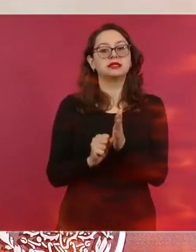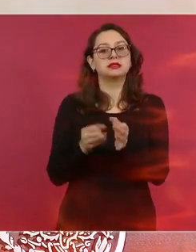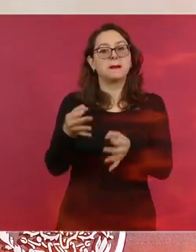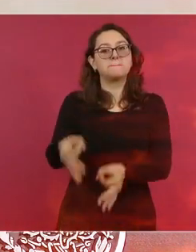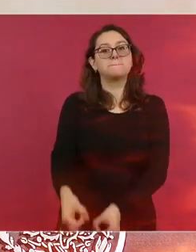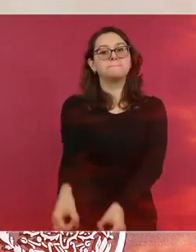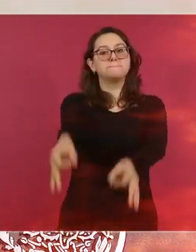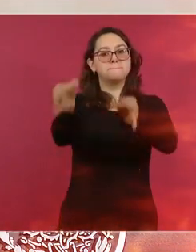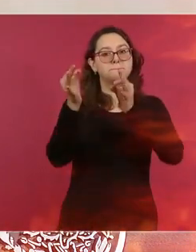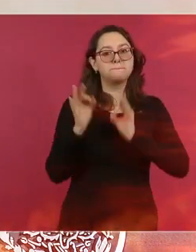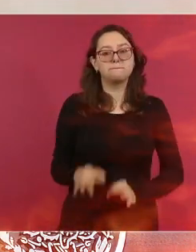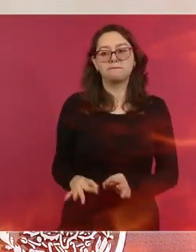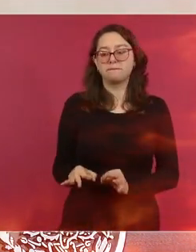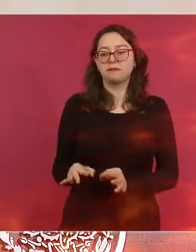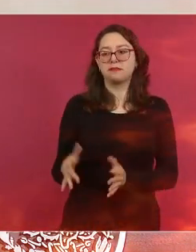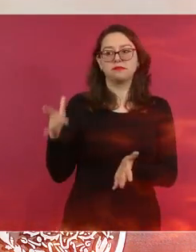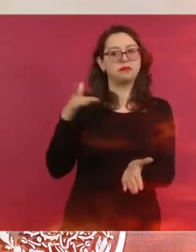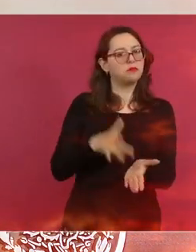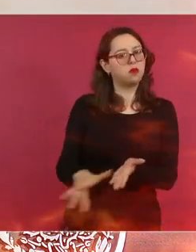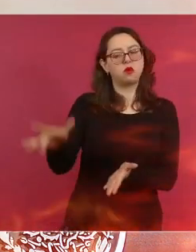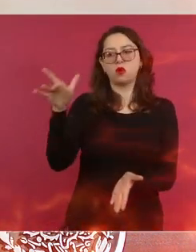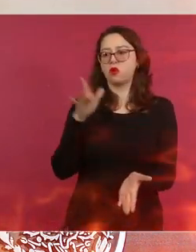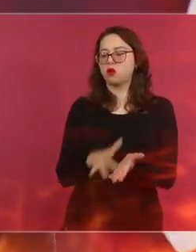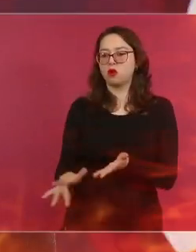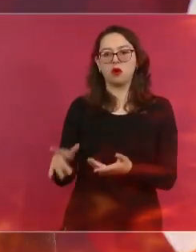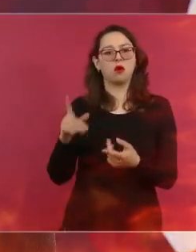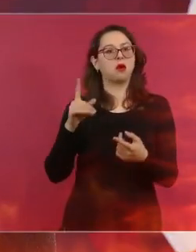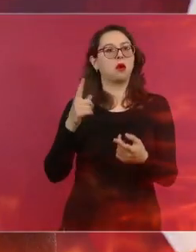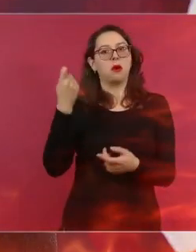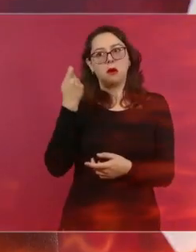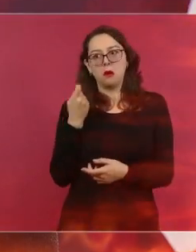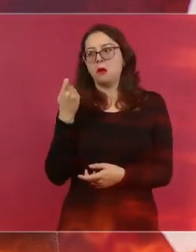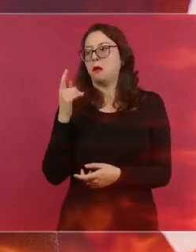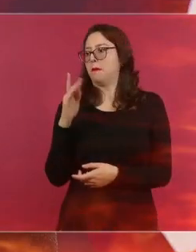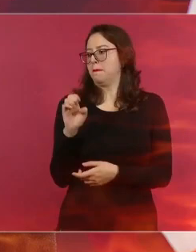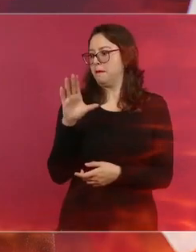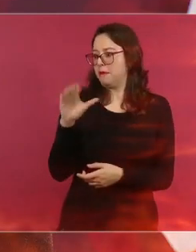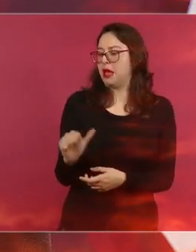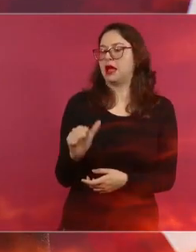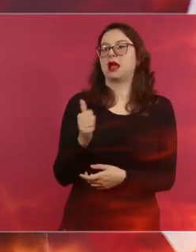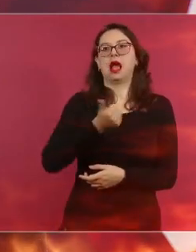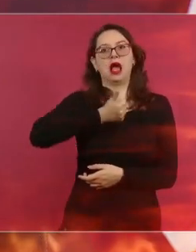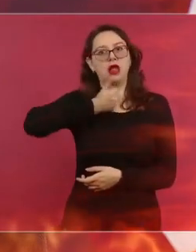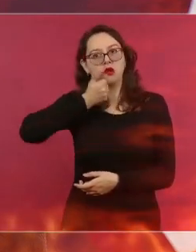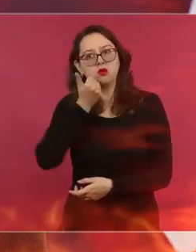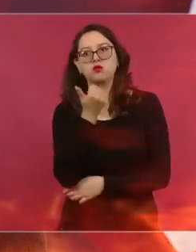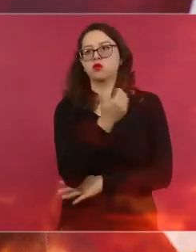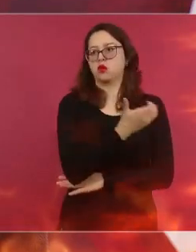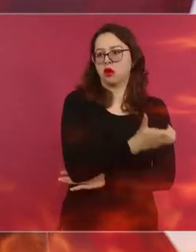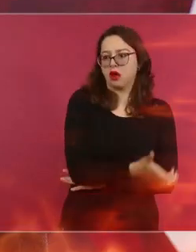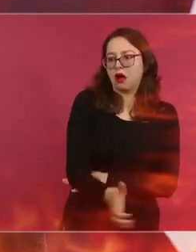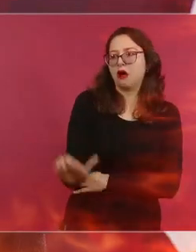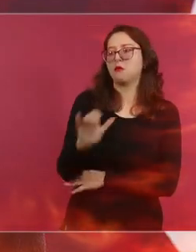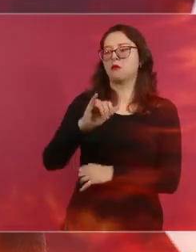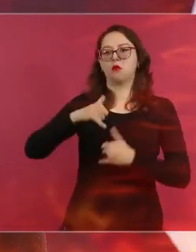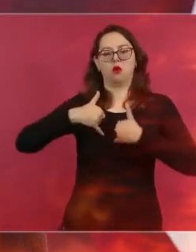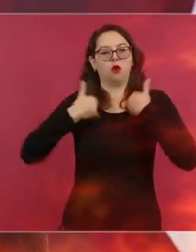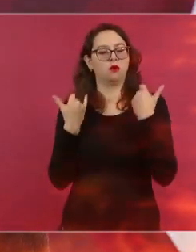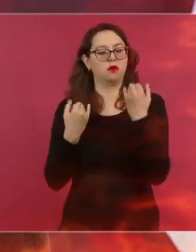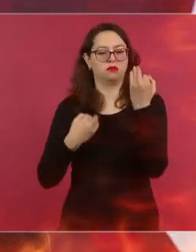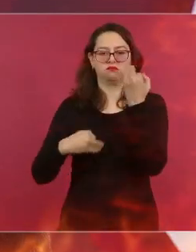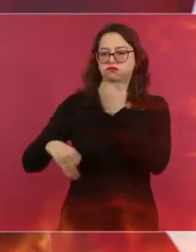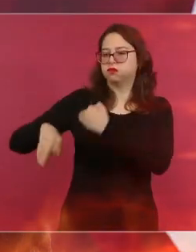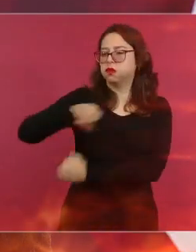nivel básico, decir, las becas en Acapulco pasarán de 45 mil a 90 mil becas de manera inmediata.